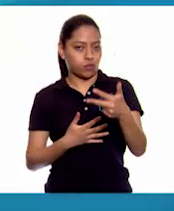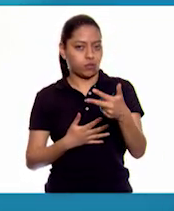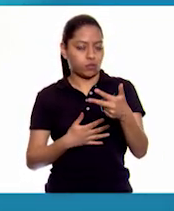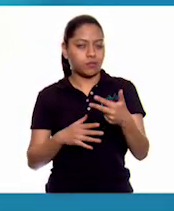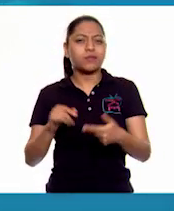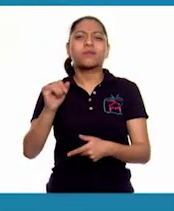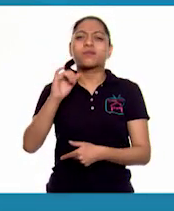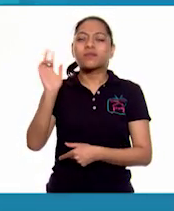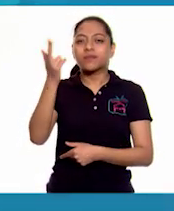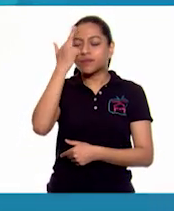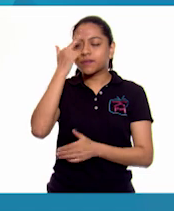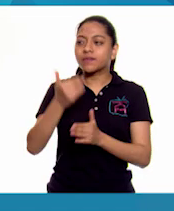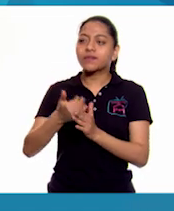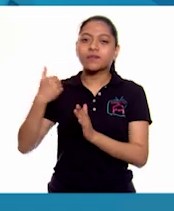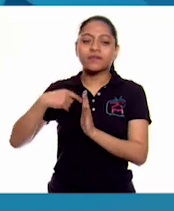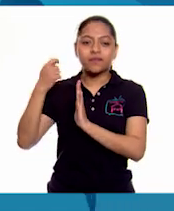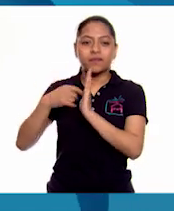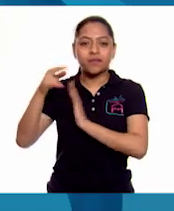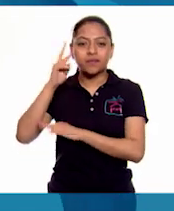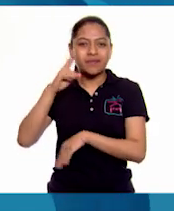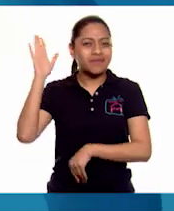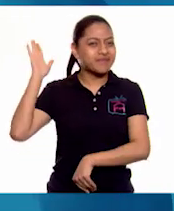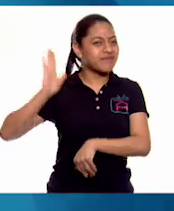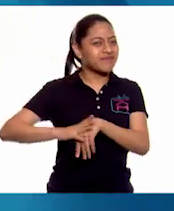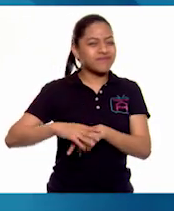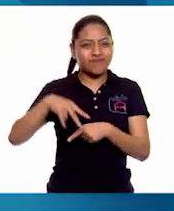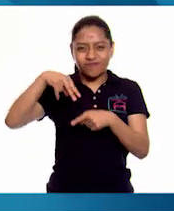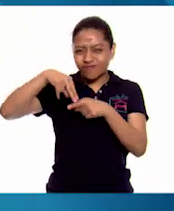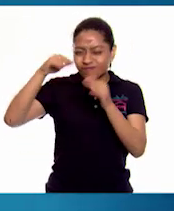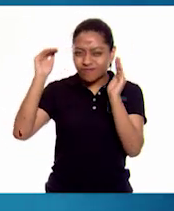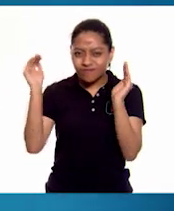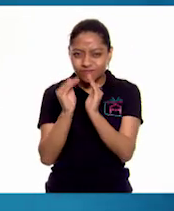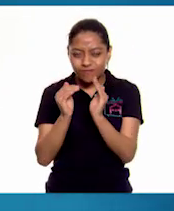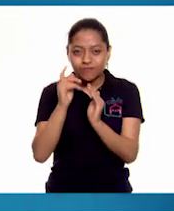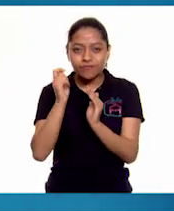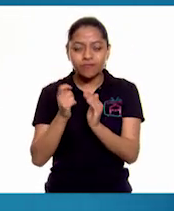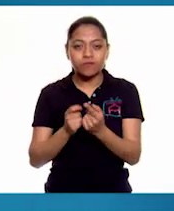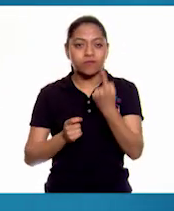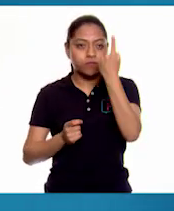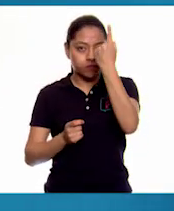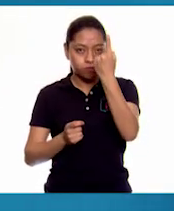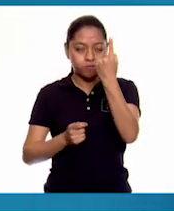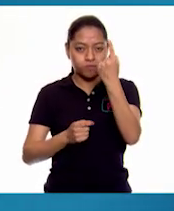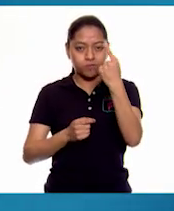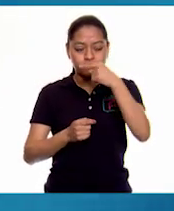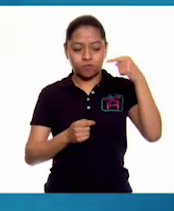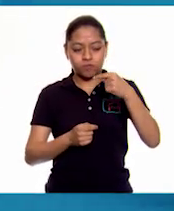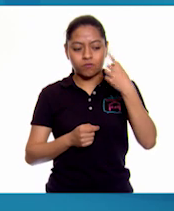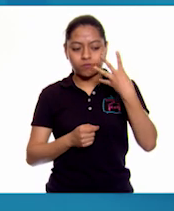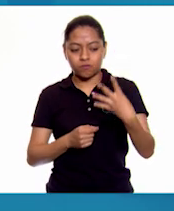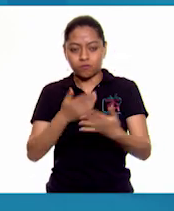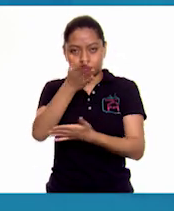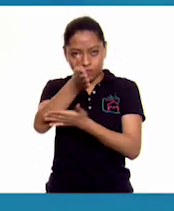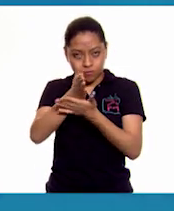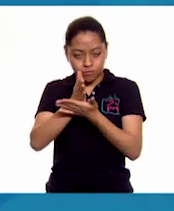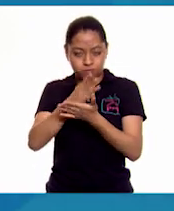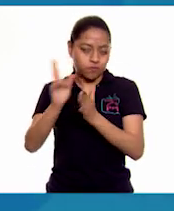en el video recuerdo que las partes más pequeñas se obtuvieron dividiendo un cuarto del círculo en dos partes.